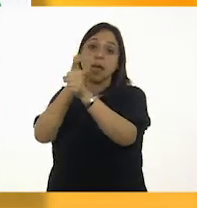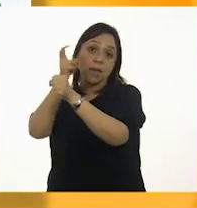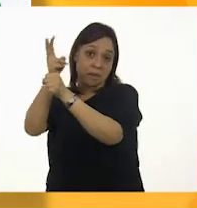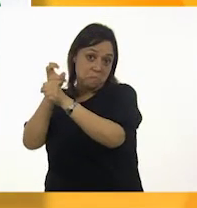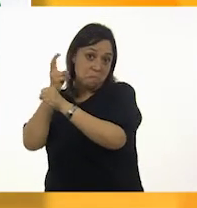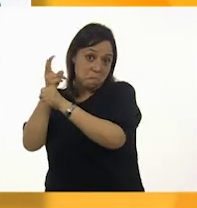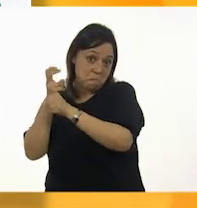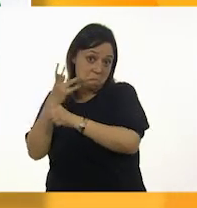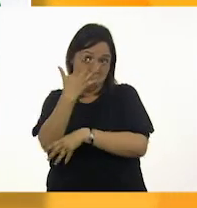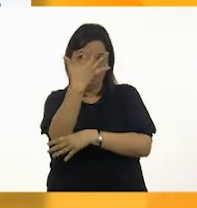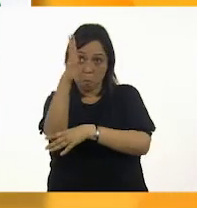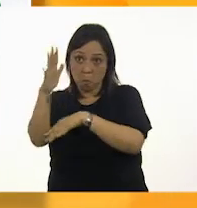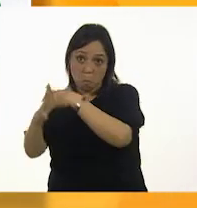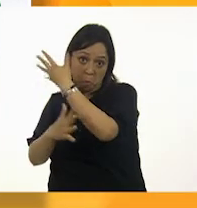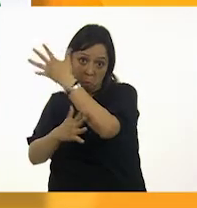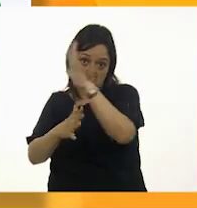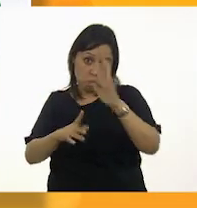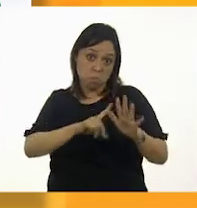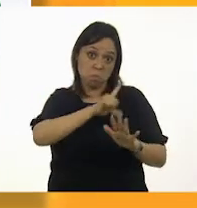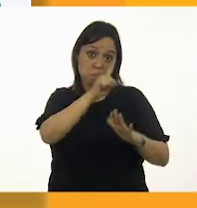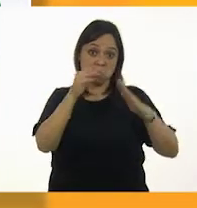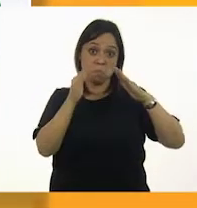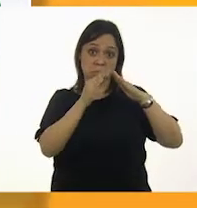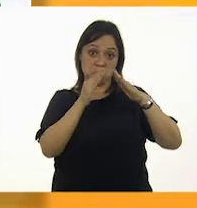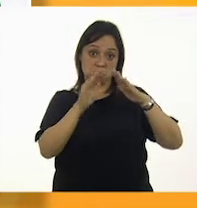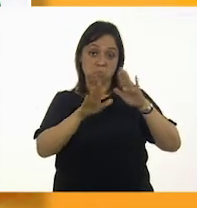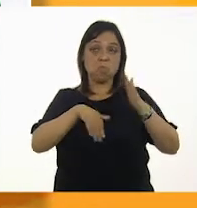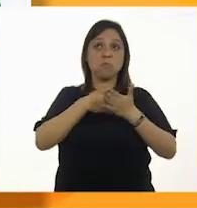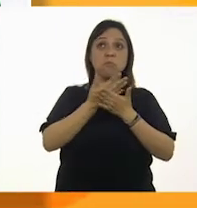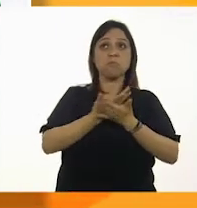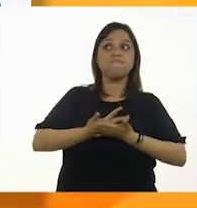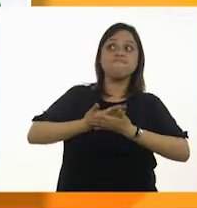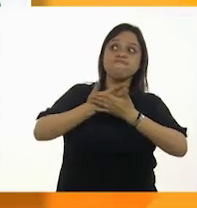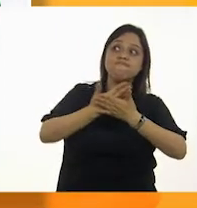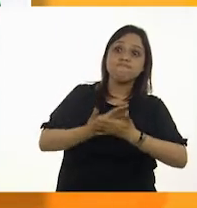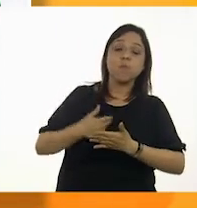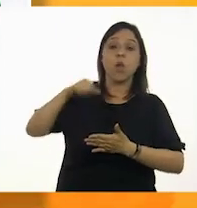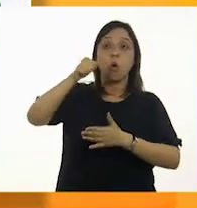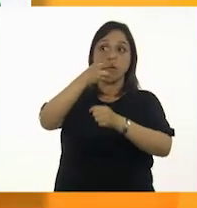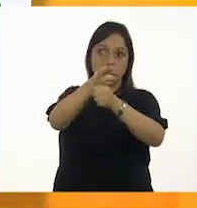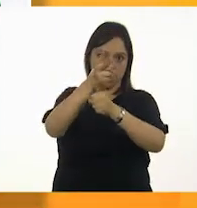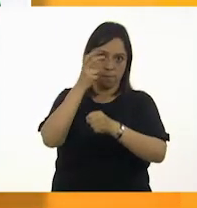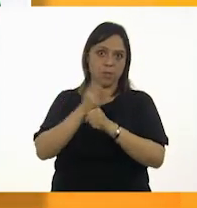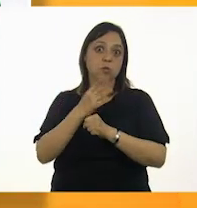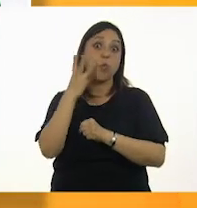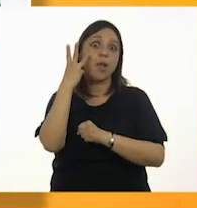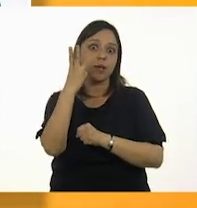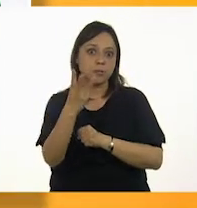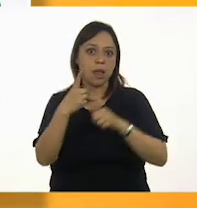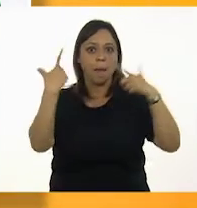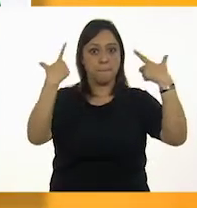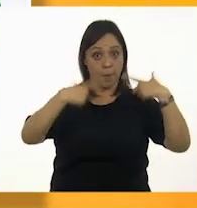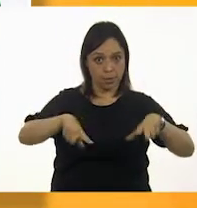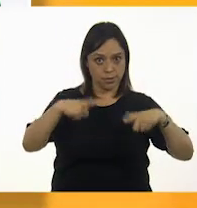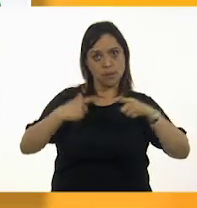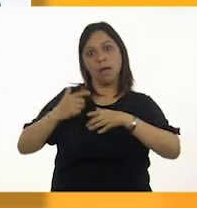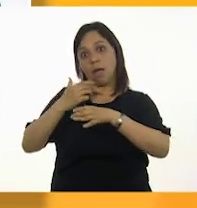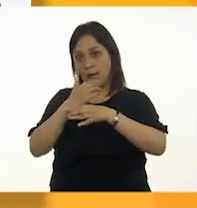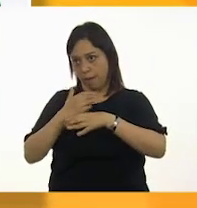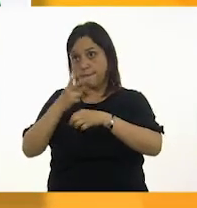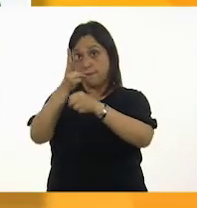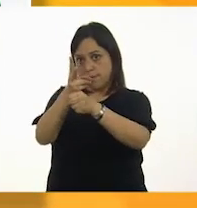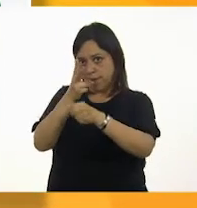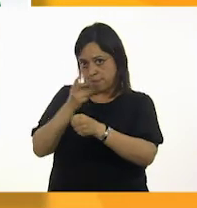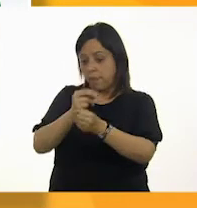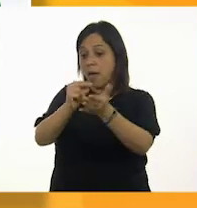casa a esperar. Los invito a mi casa hoy a las 3 pm. Habrá pastel y café. Hugo